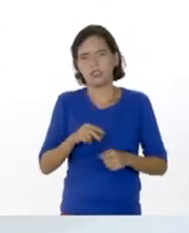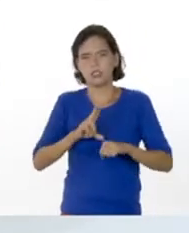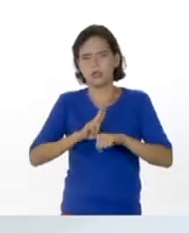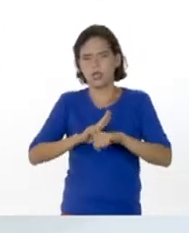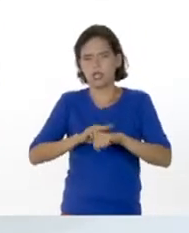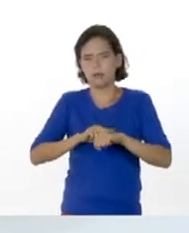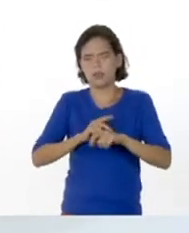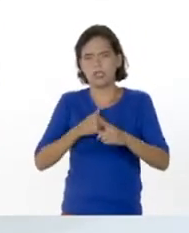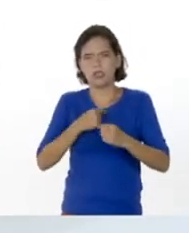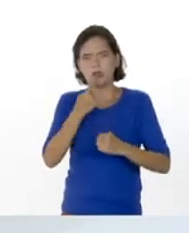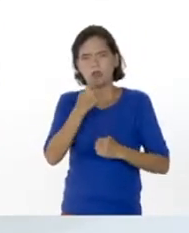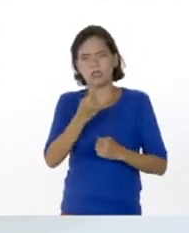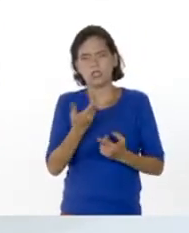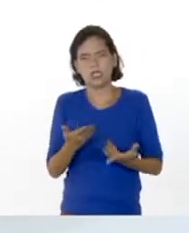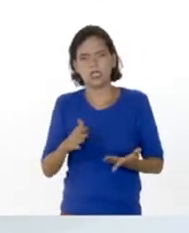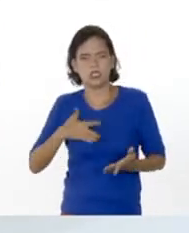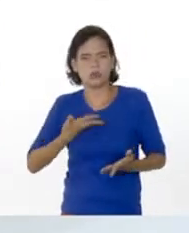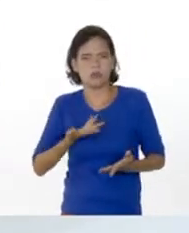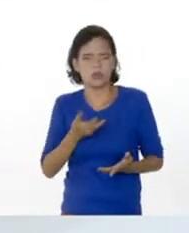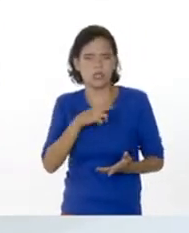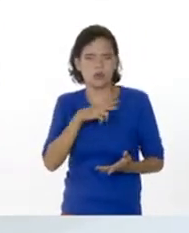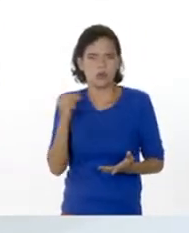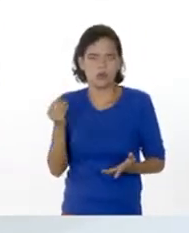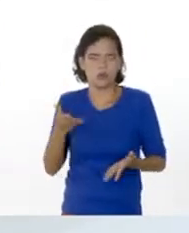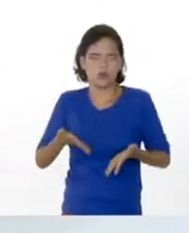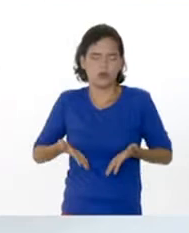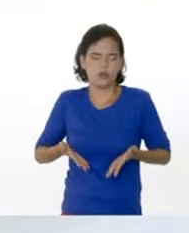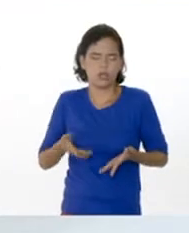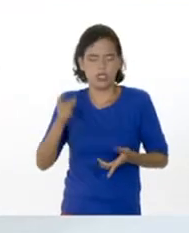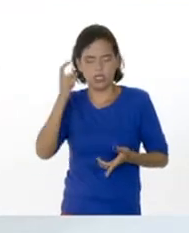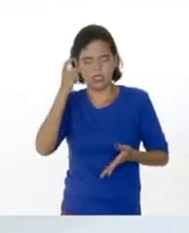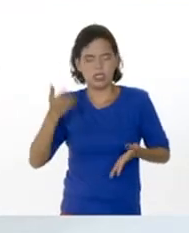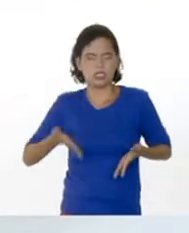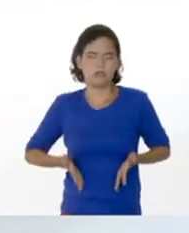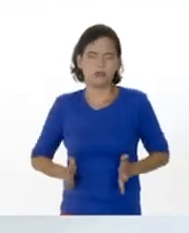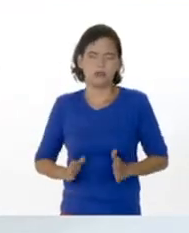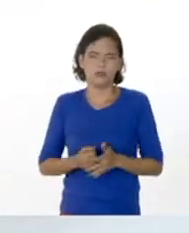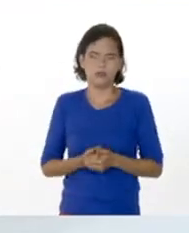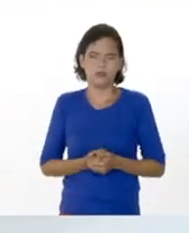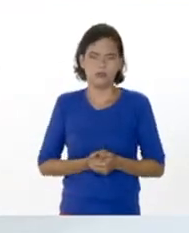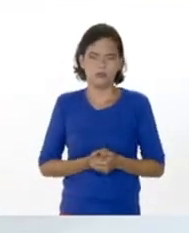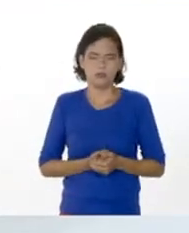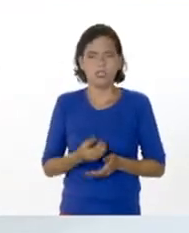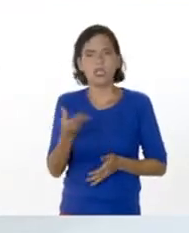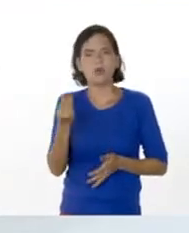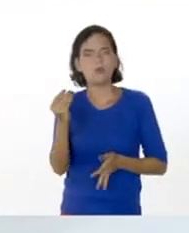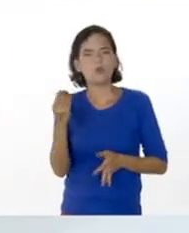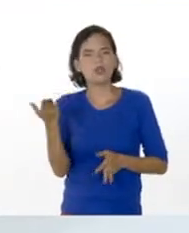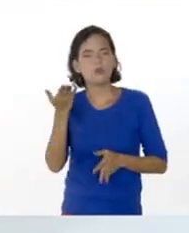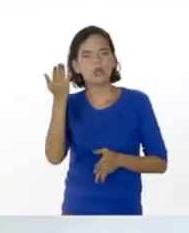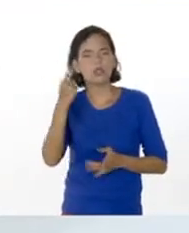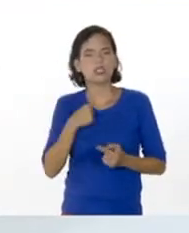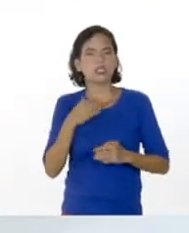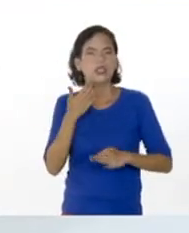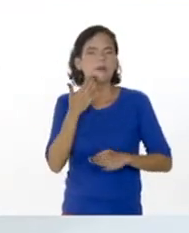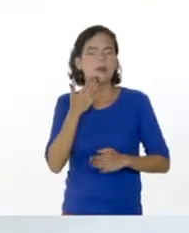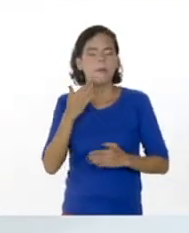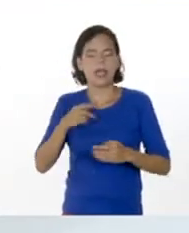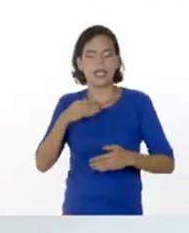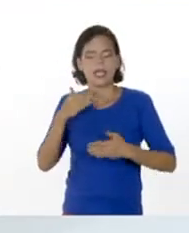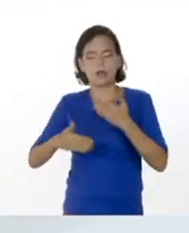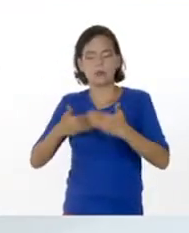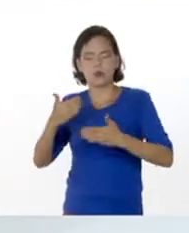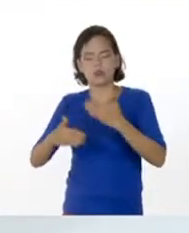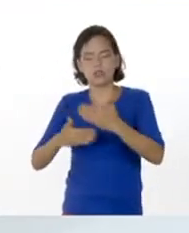indicará si está apto o no para la fecha del nacimiento. Entonces, es muy importante que la madre en el proceso de